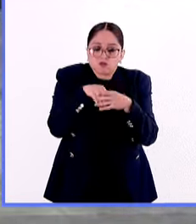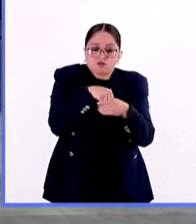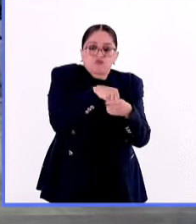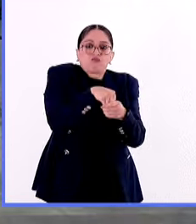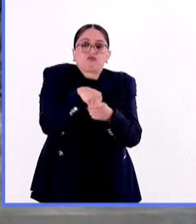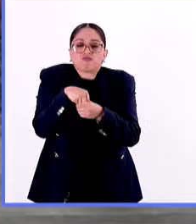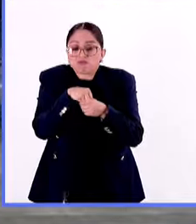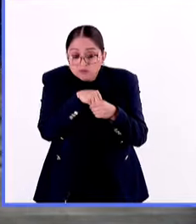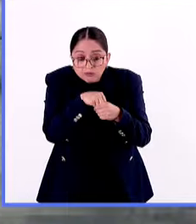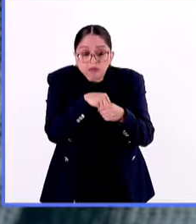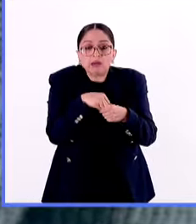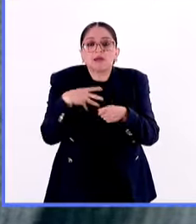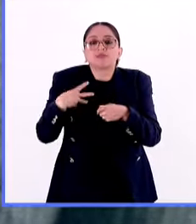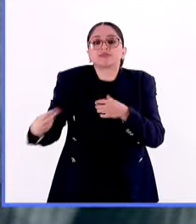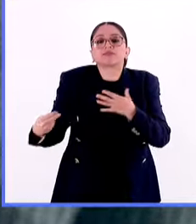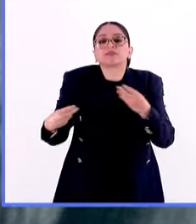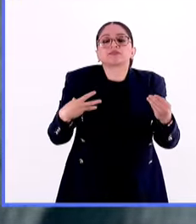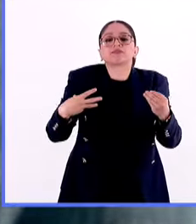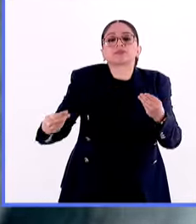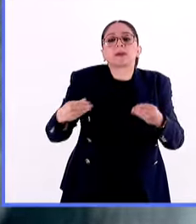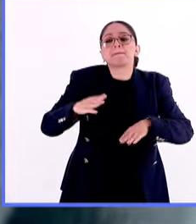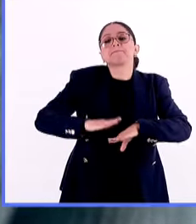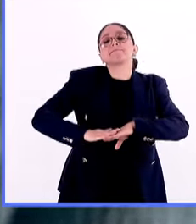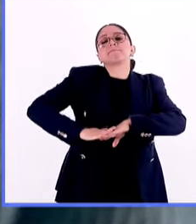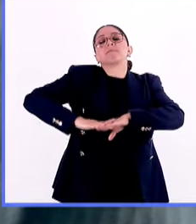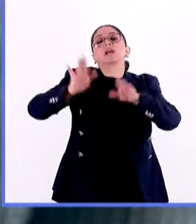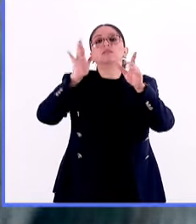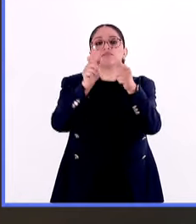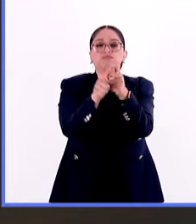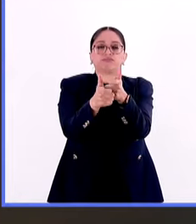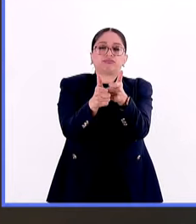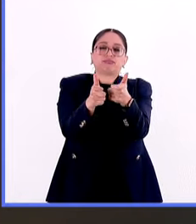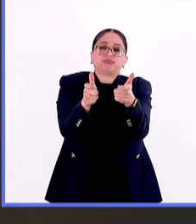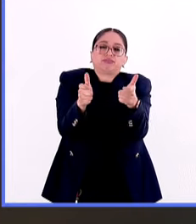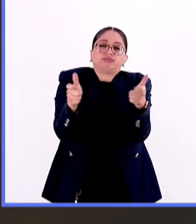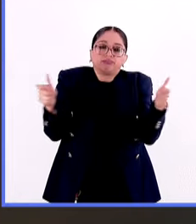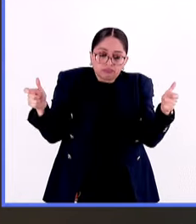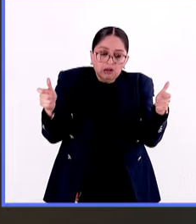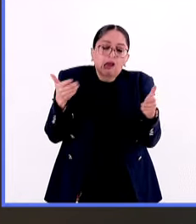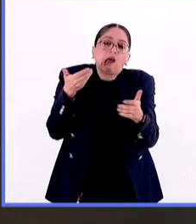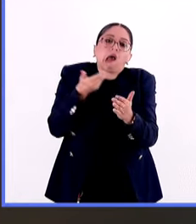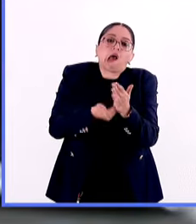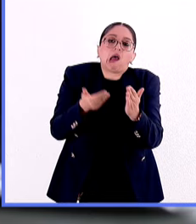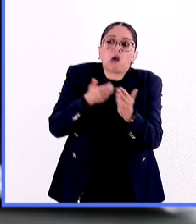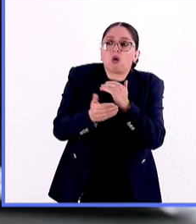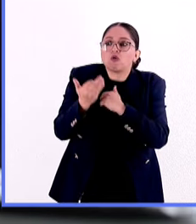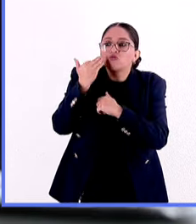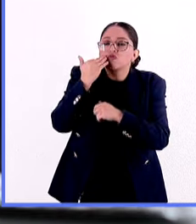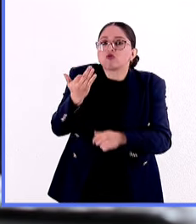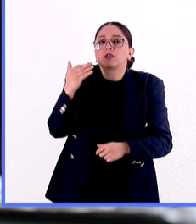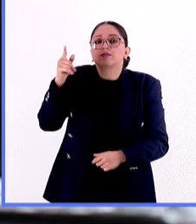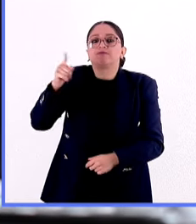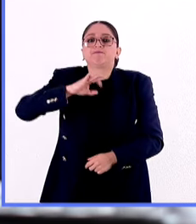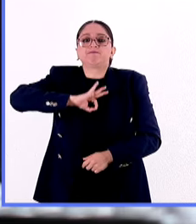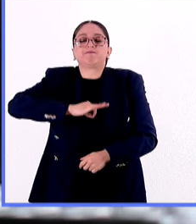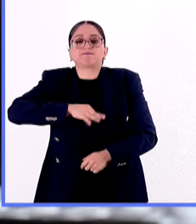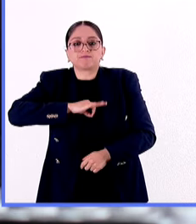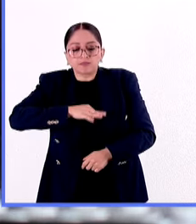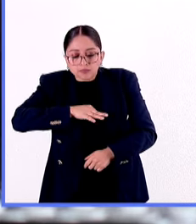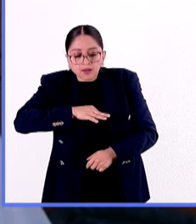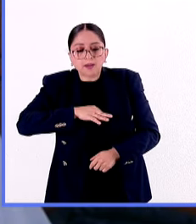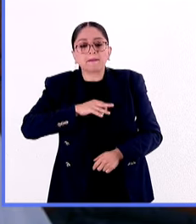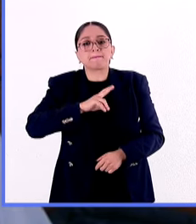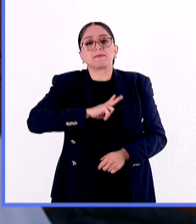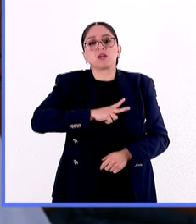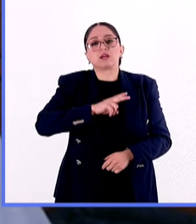transmisión del virus aumenta. Y entonces, por eso, vemos un aumento en el caso de infecciones con el virus SARS-CoV-2.